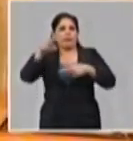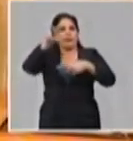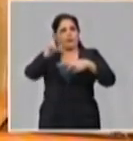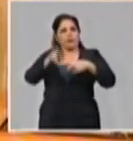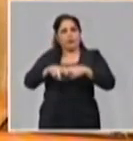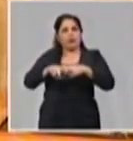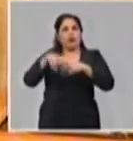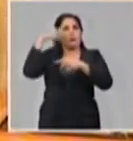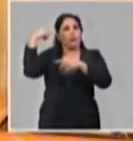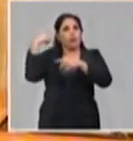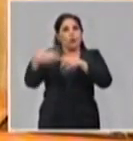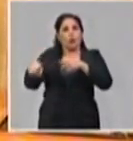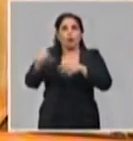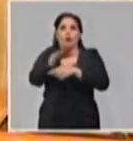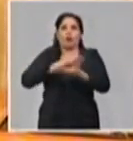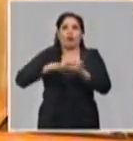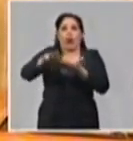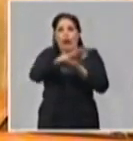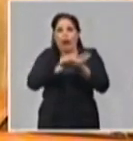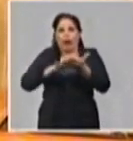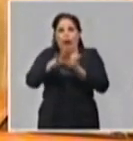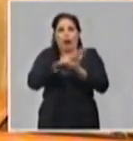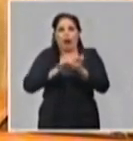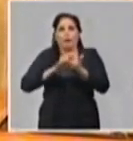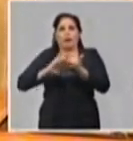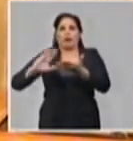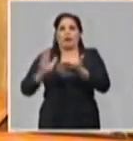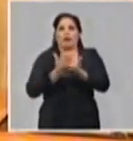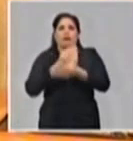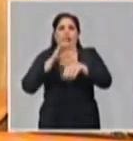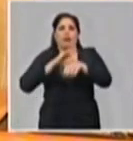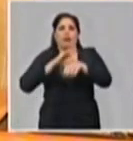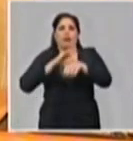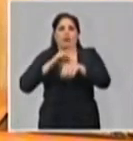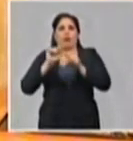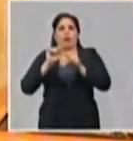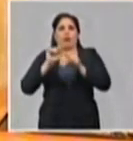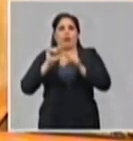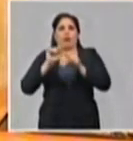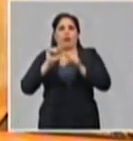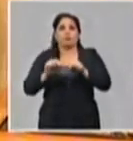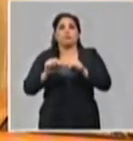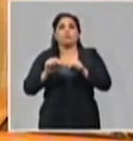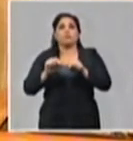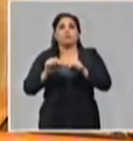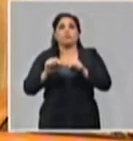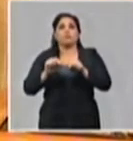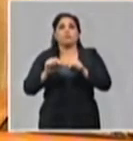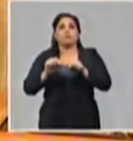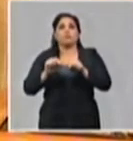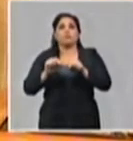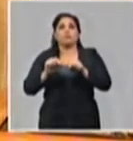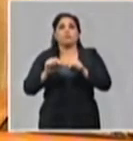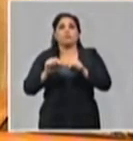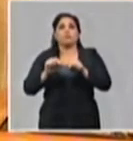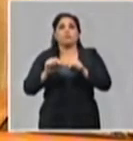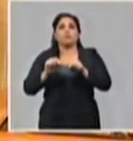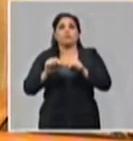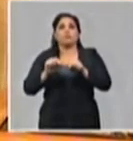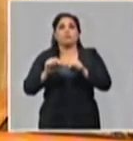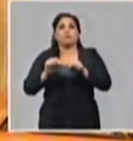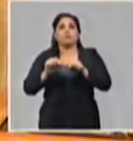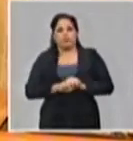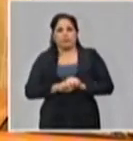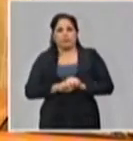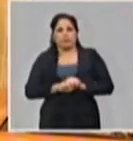del hipoclorito al 0,5%, es decir, tiene una mayor concentración para poder hacerlo en